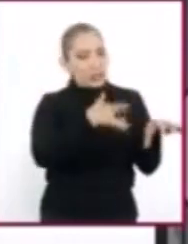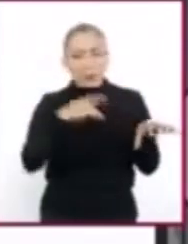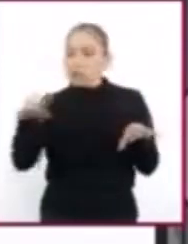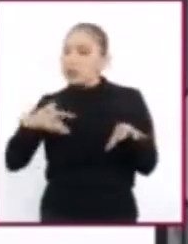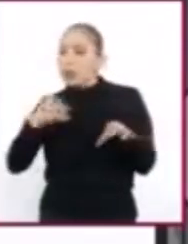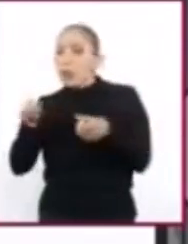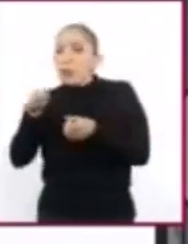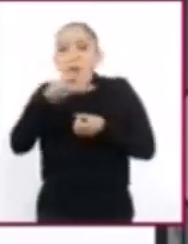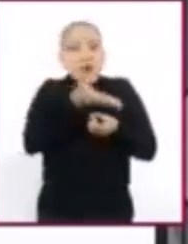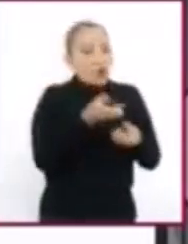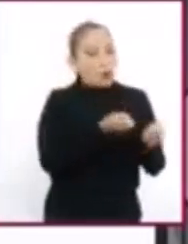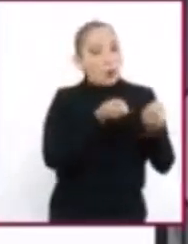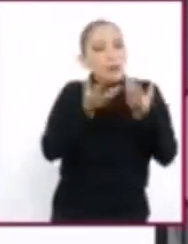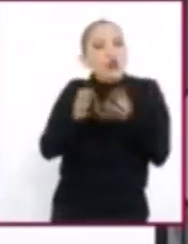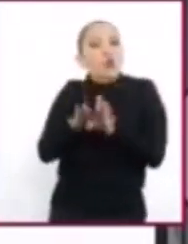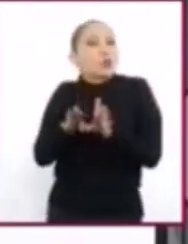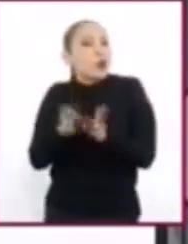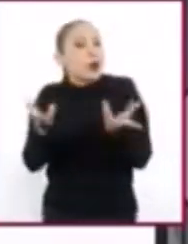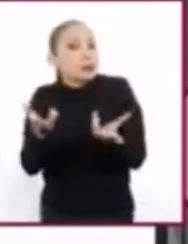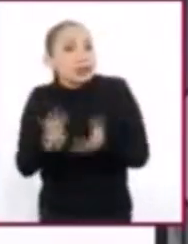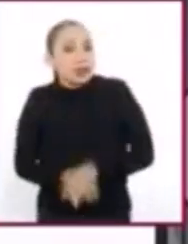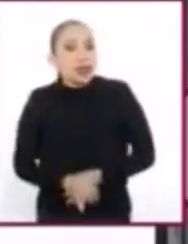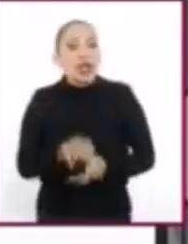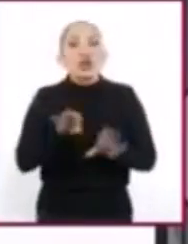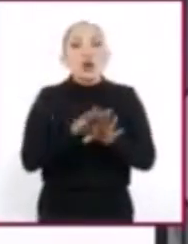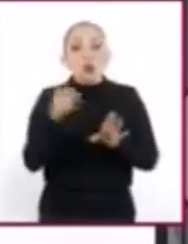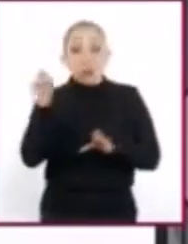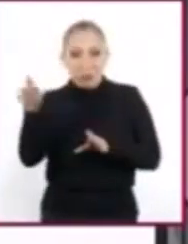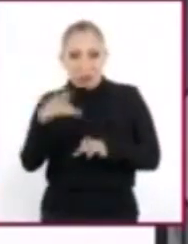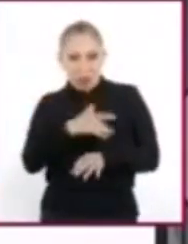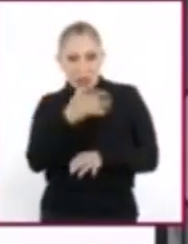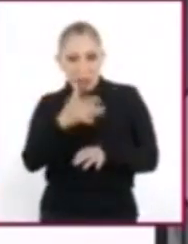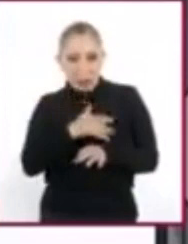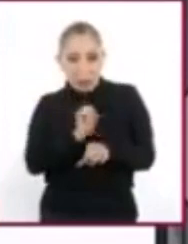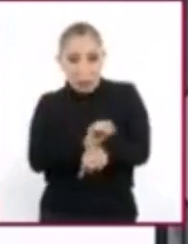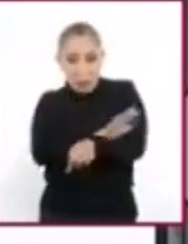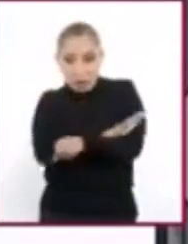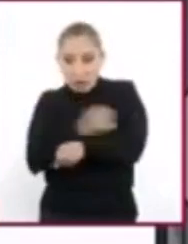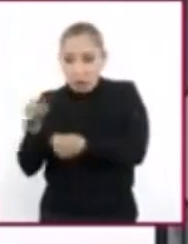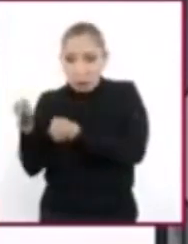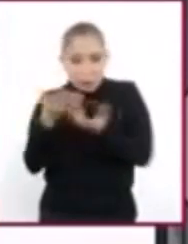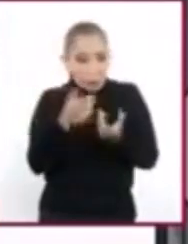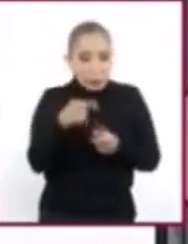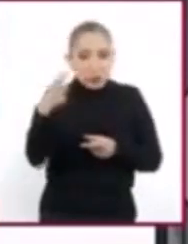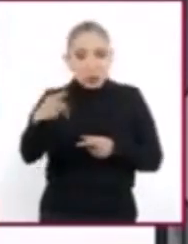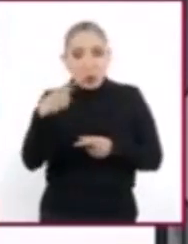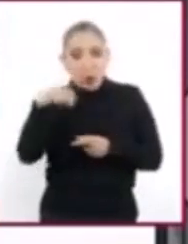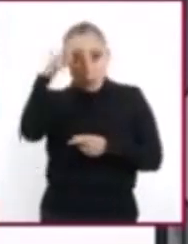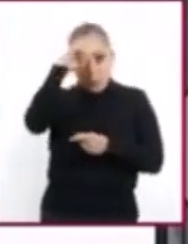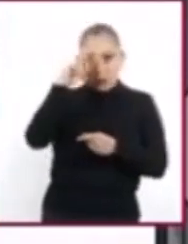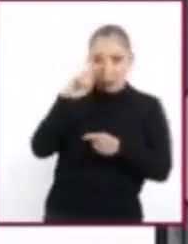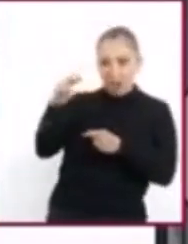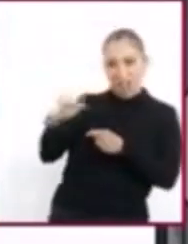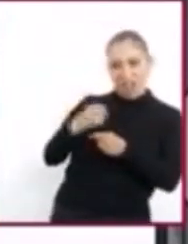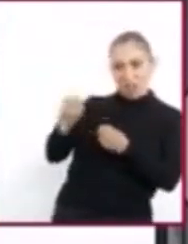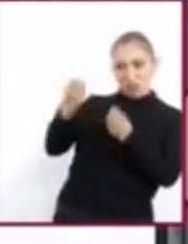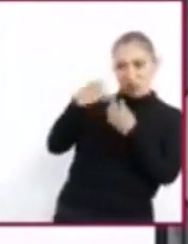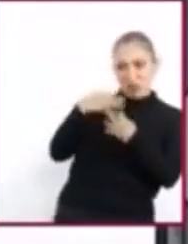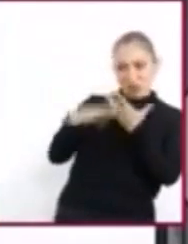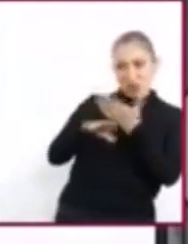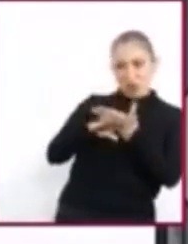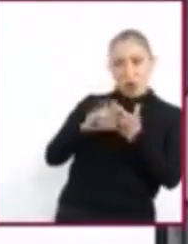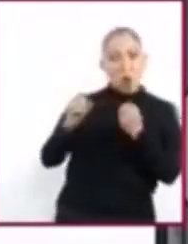y emociones? ¿De qué manera estos sentimientos y emociones condicionan las percepciones que se tienen en torno al problema?